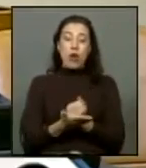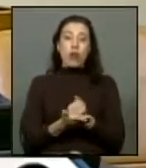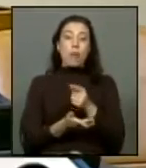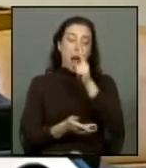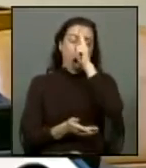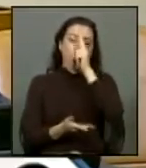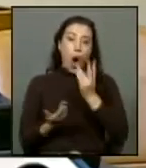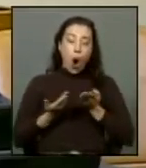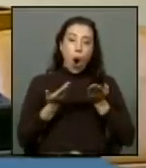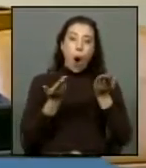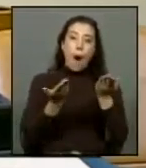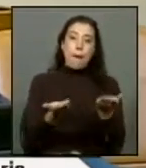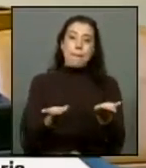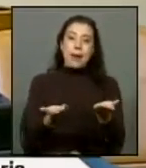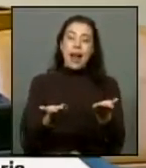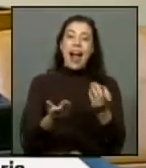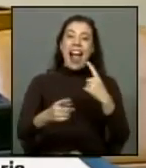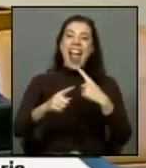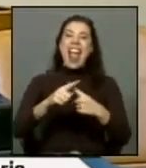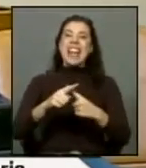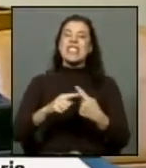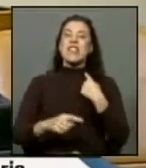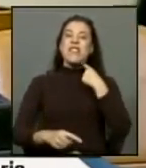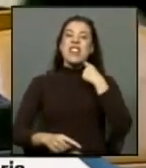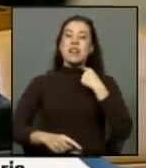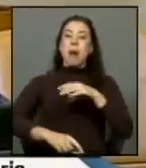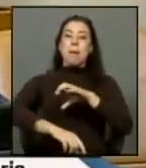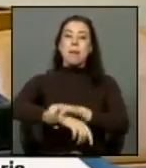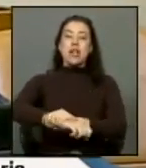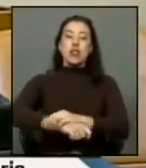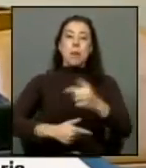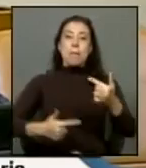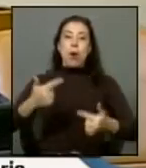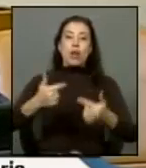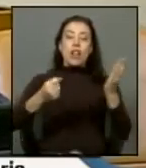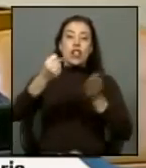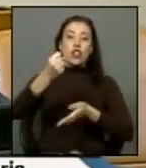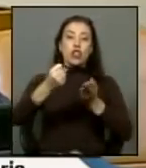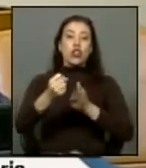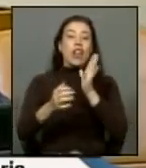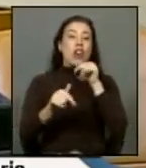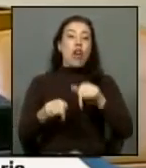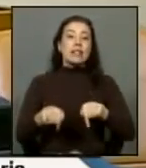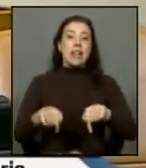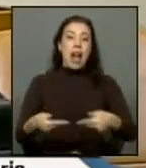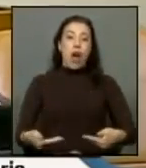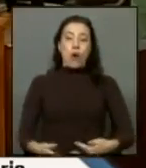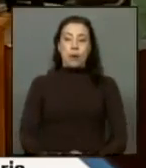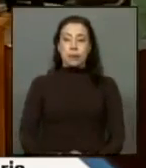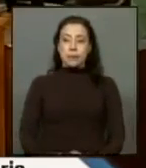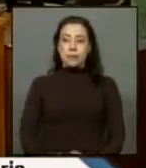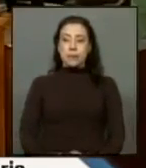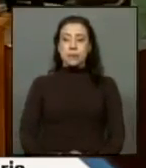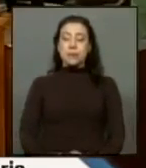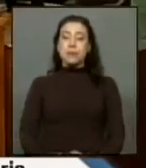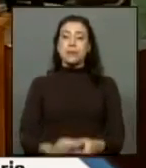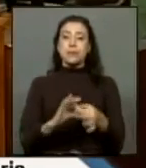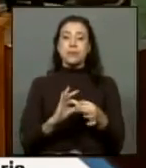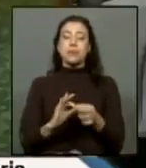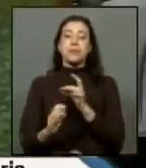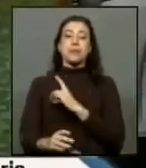homenaje a quienes fueron víctimas de prisión política tortura y quienes hoy día no están con nosotros gracias